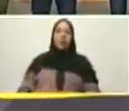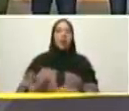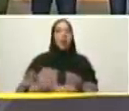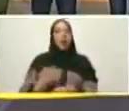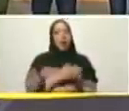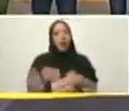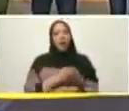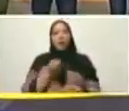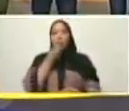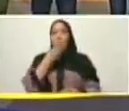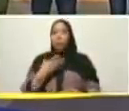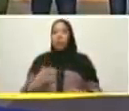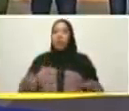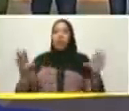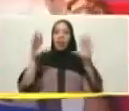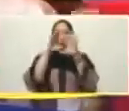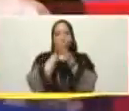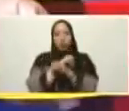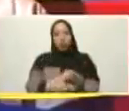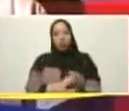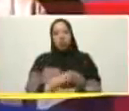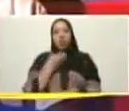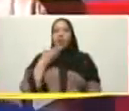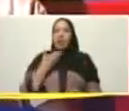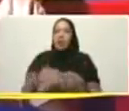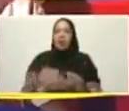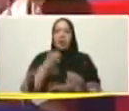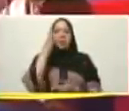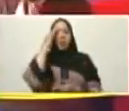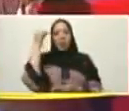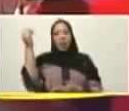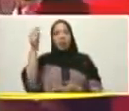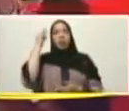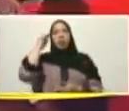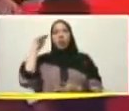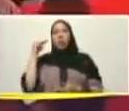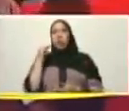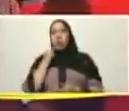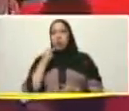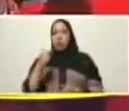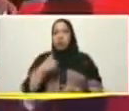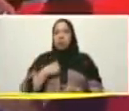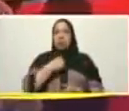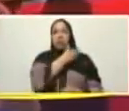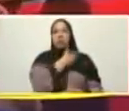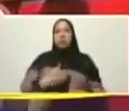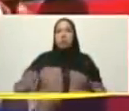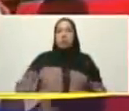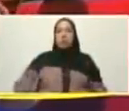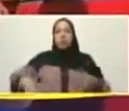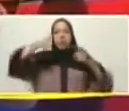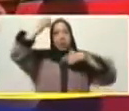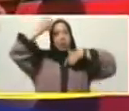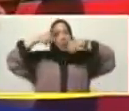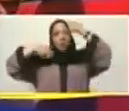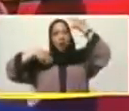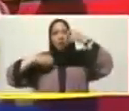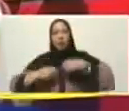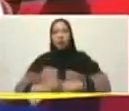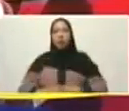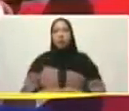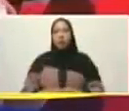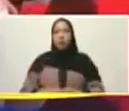buenas noches primeramente le doy gracias a Dios a Bolívar y a mi eterno comandante Hugo Rafael Chávez Fría